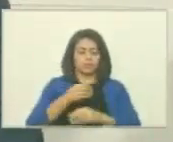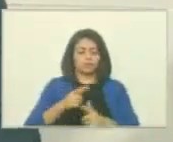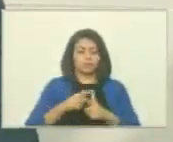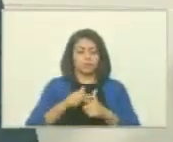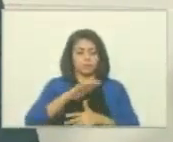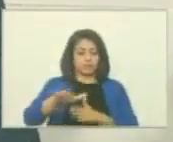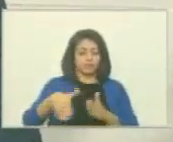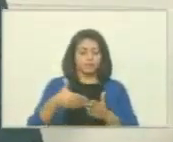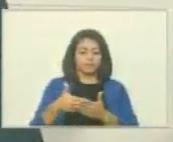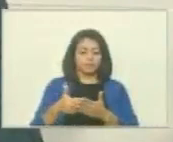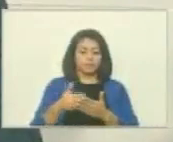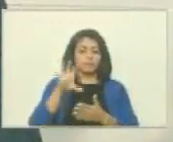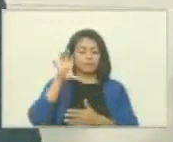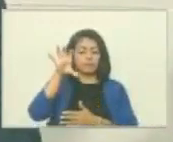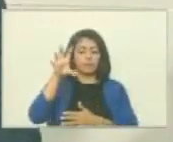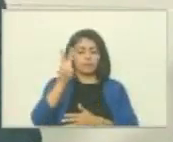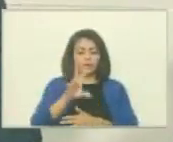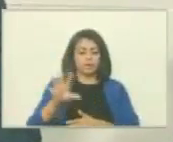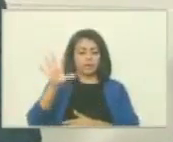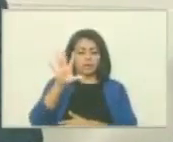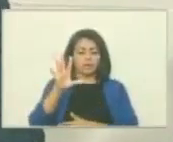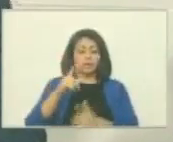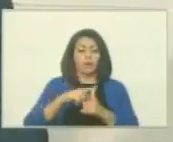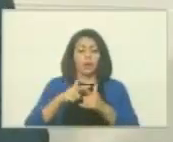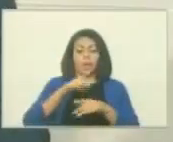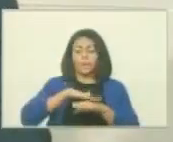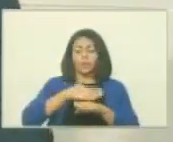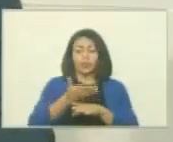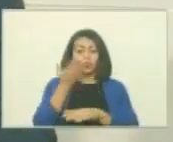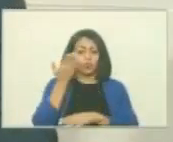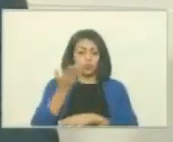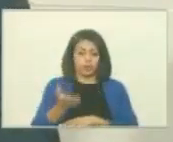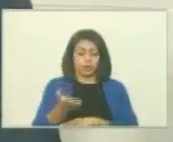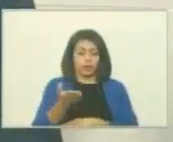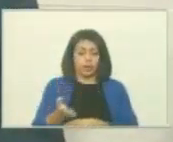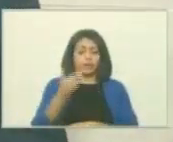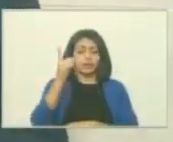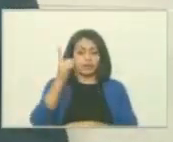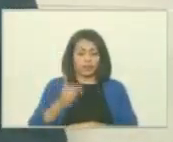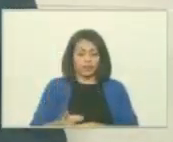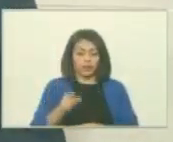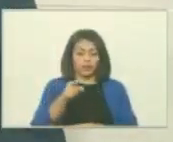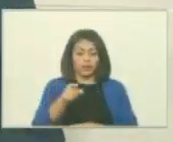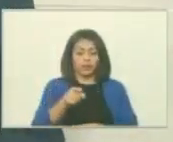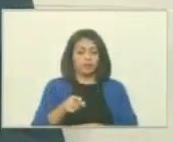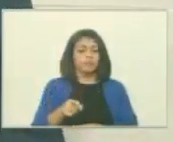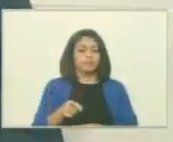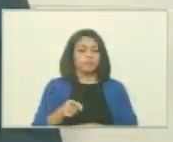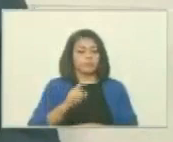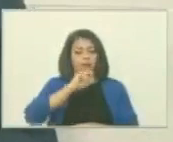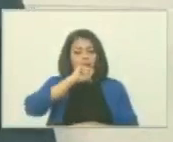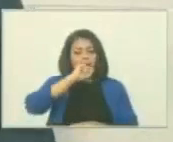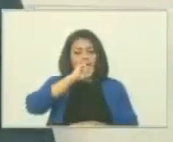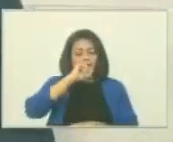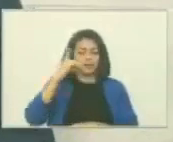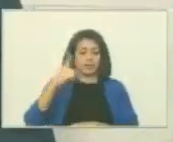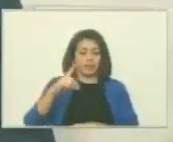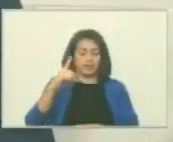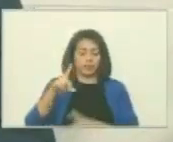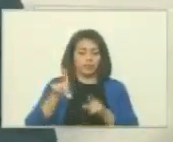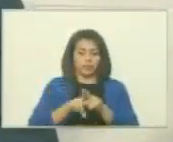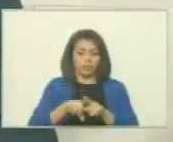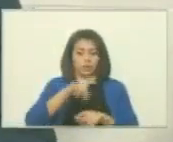toda la patria venezolana. Porque es usted quien debe estar celoso de los derechos,